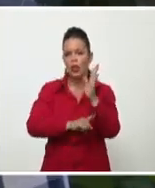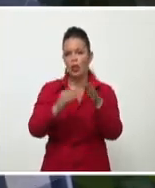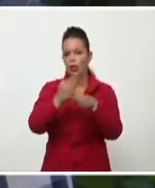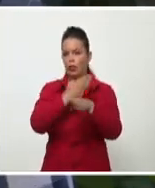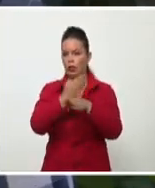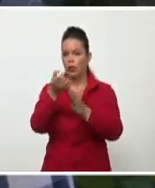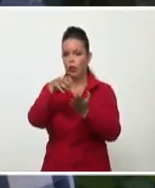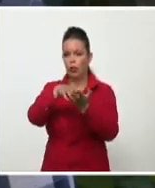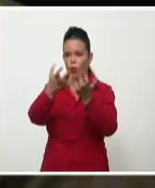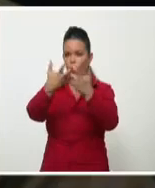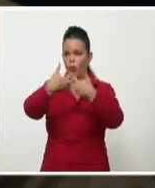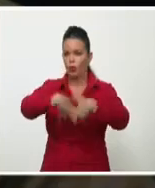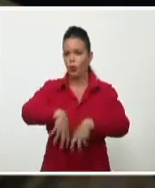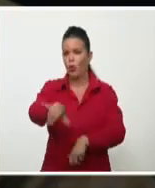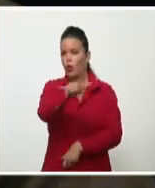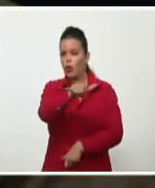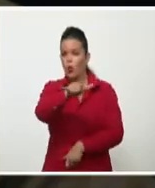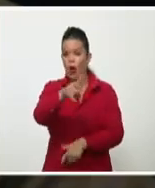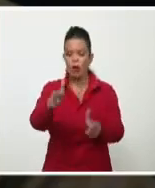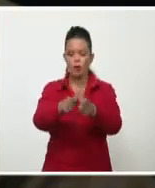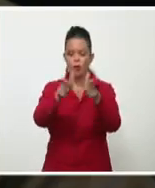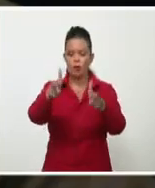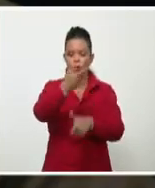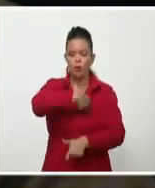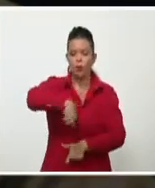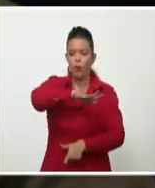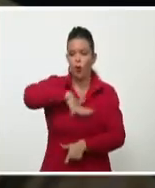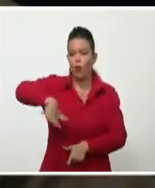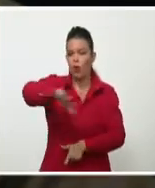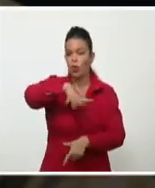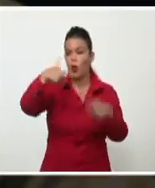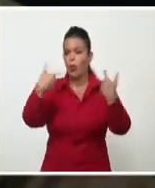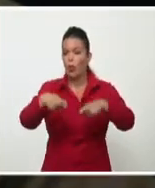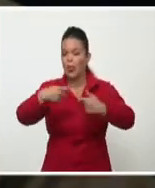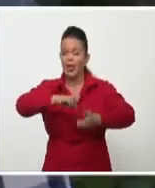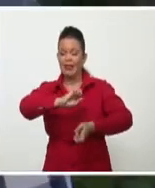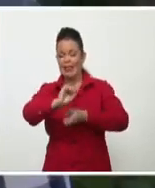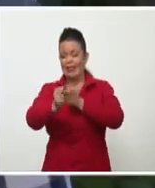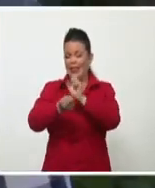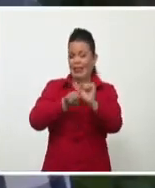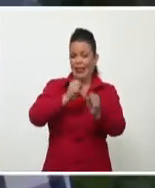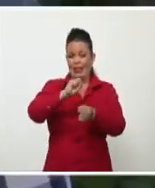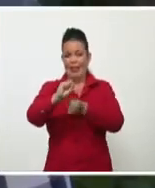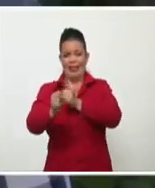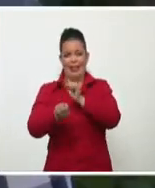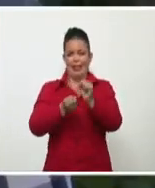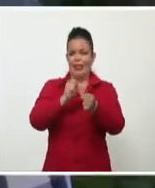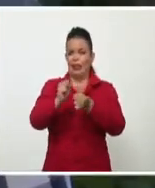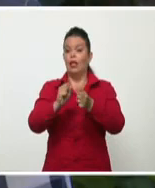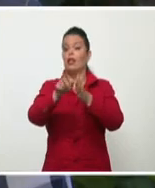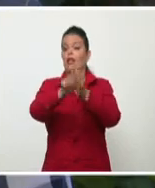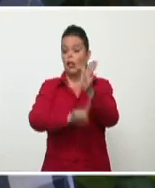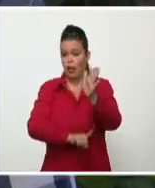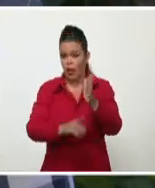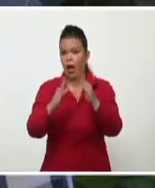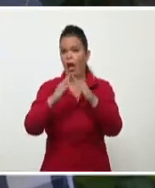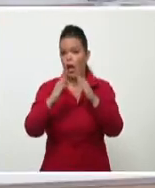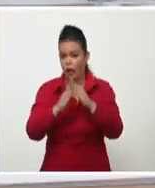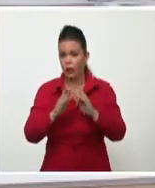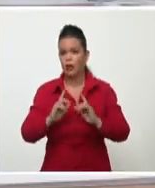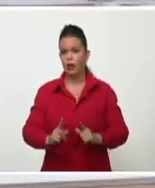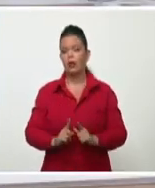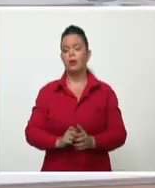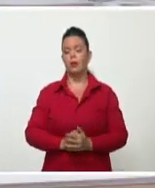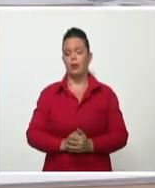medidas de ahorro también en el sector residencial durante estos 96 horas que vamos a tener la unidad fuera de